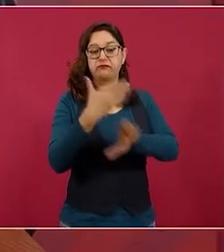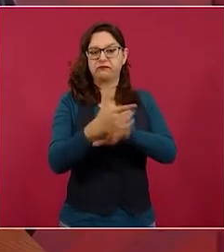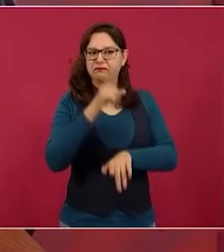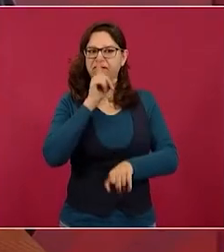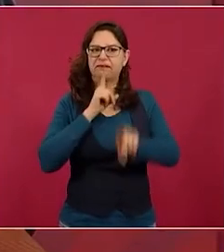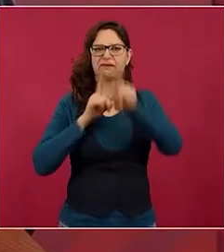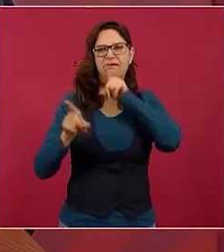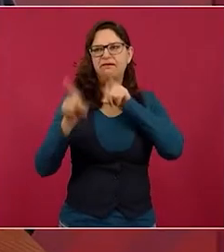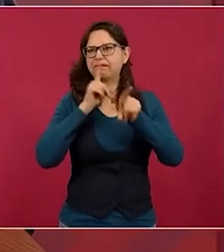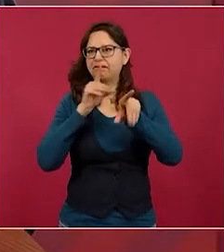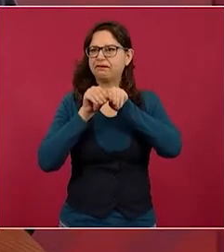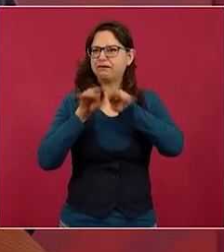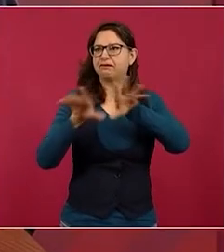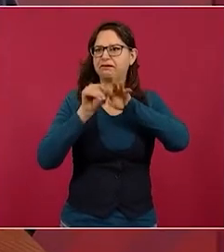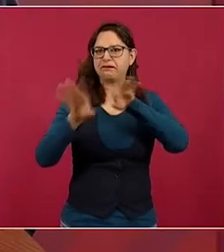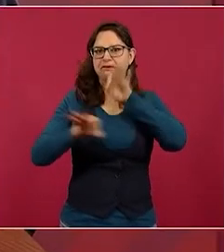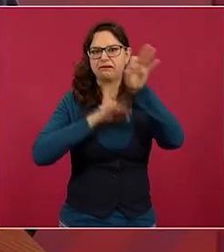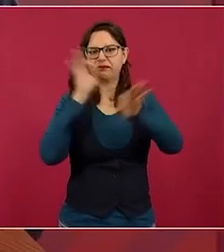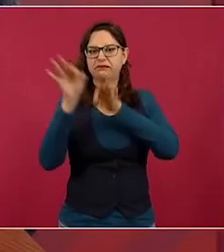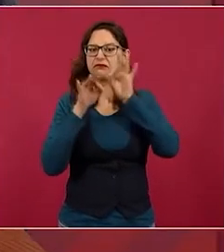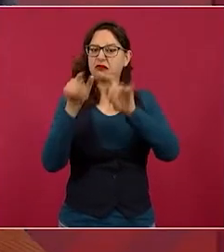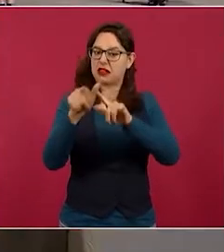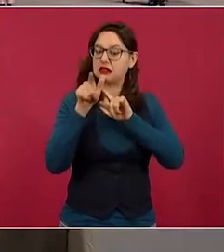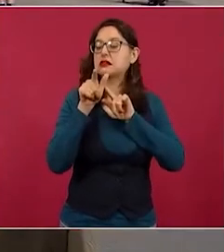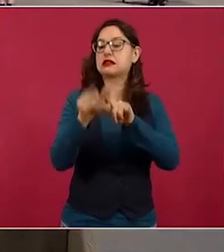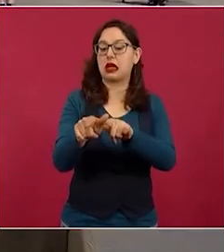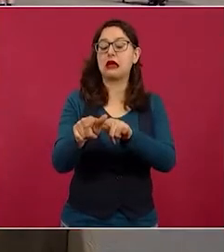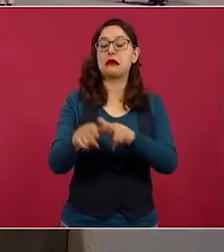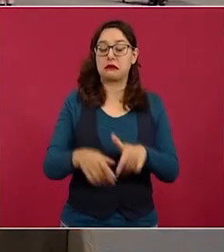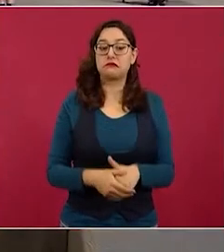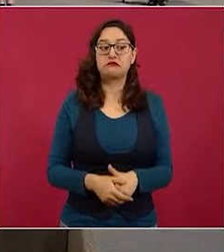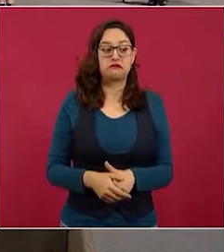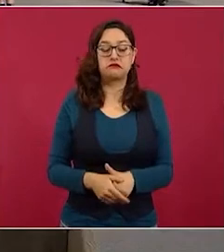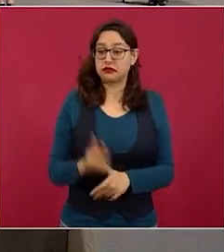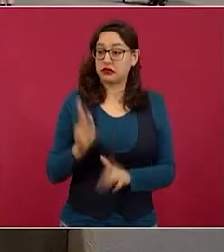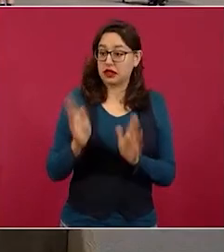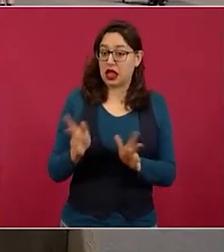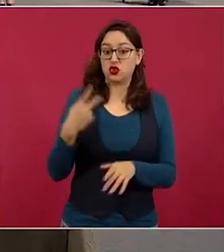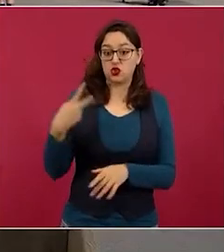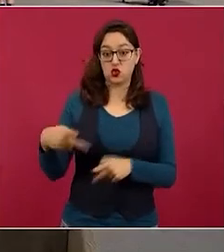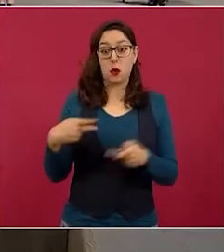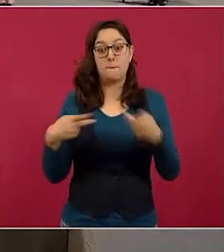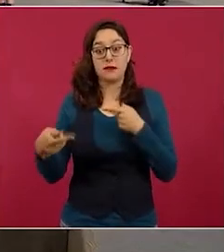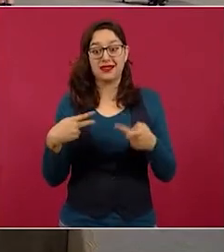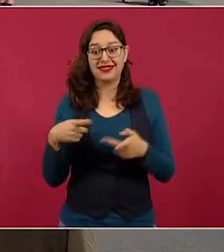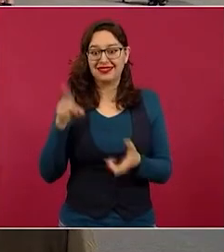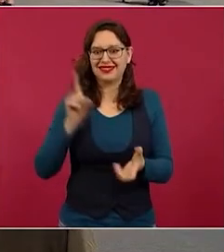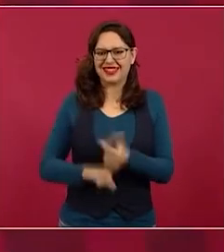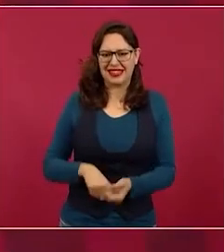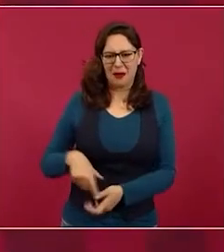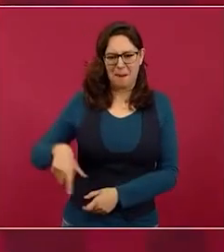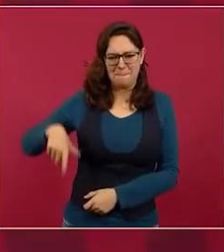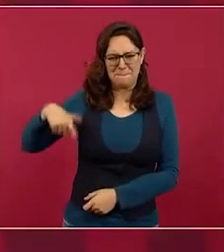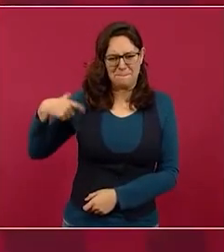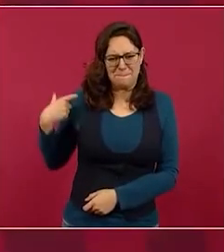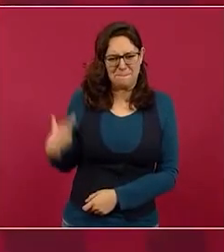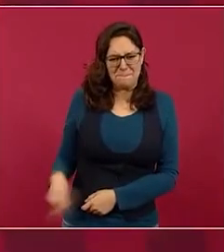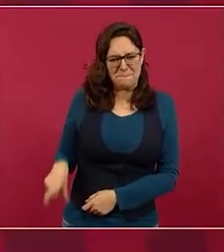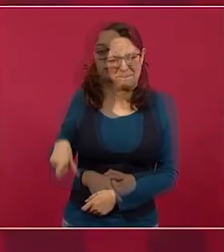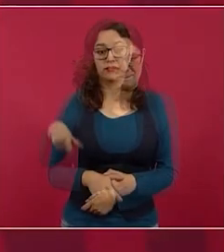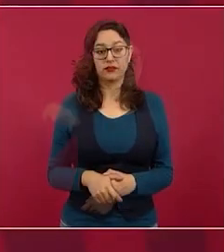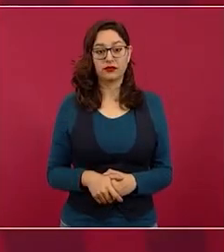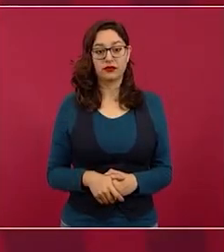mediático con la estrategia golpista y mucho dinero muchísimo